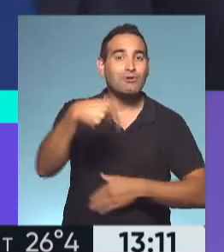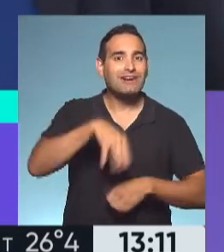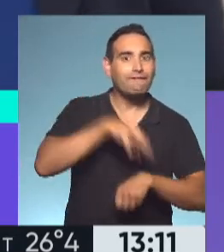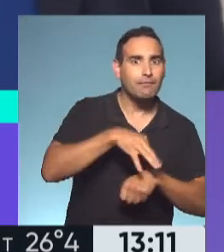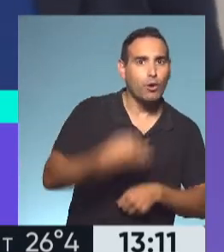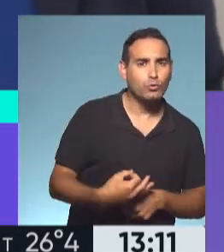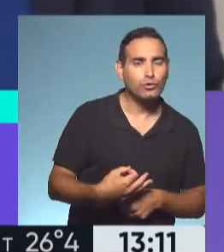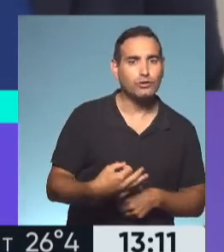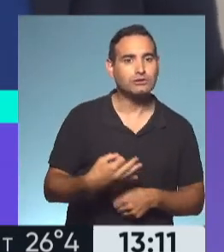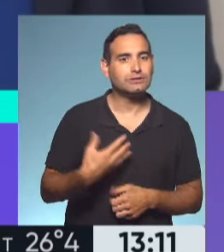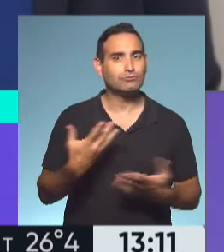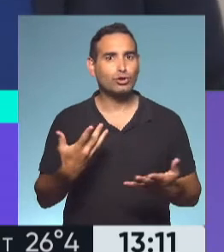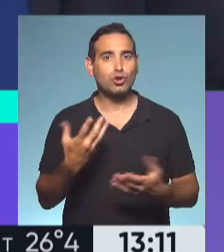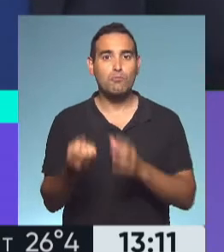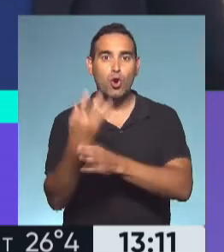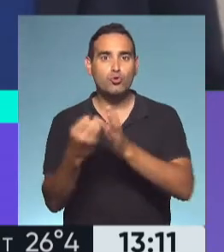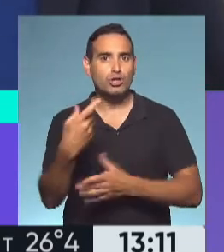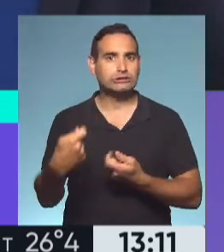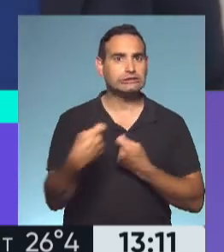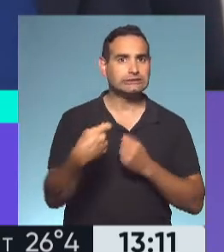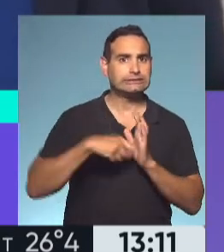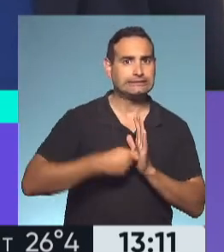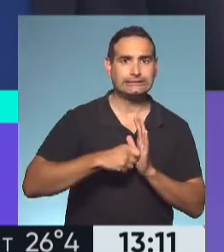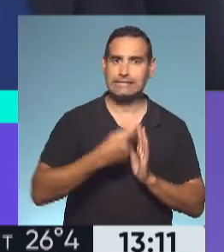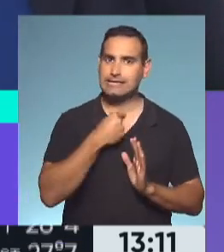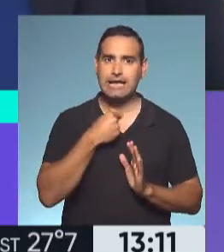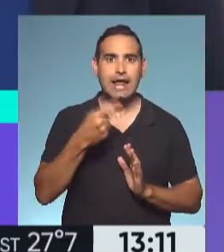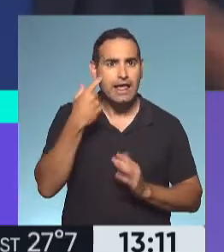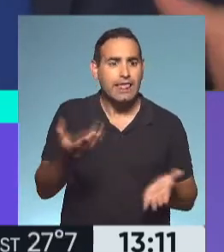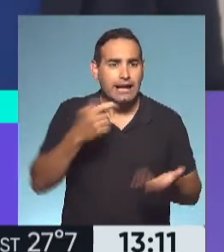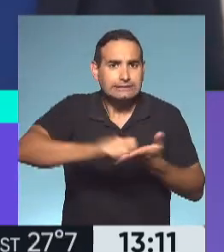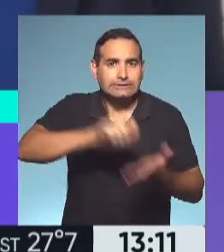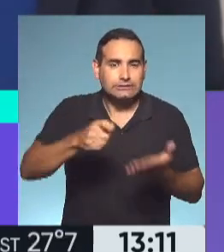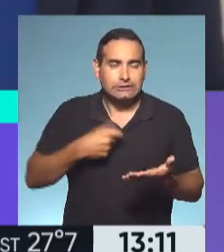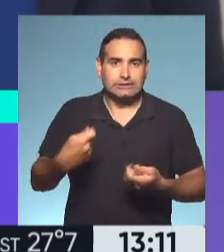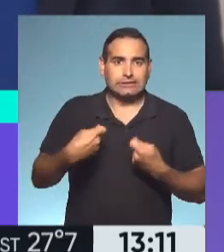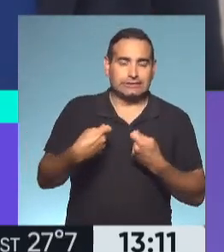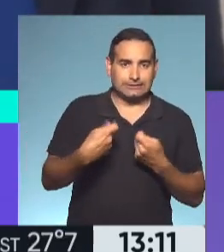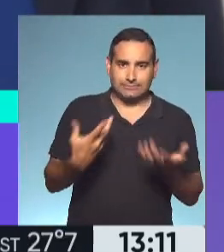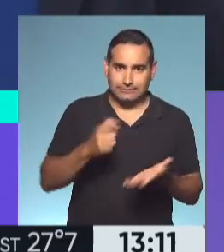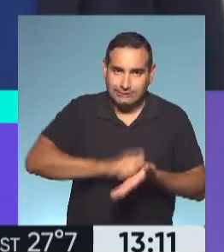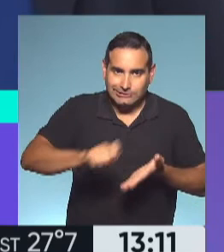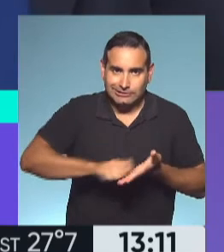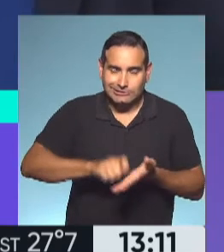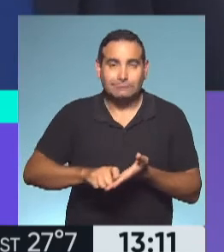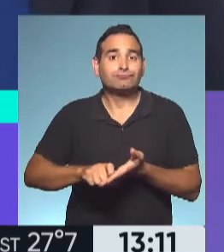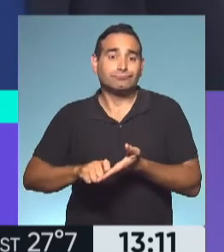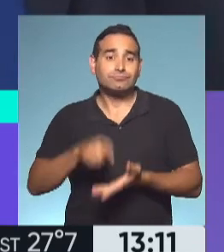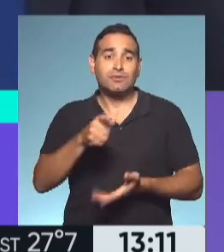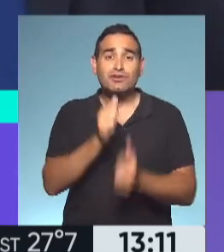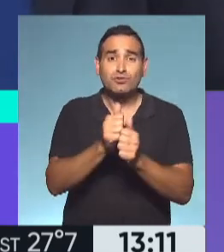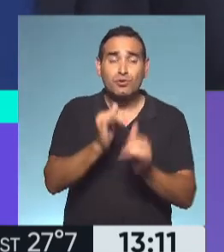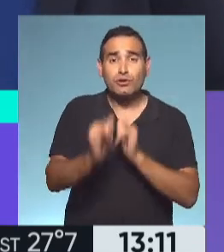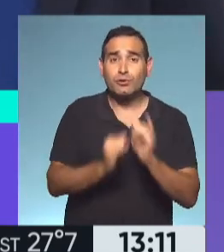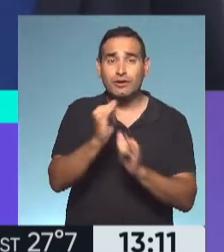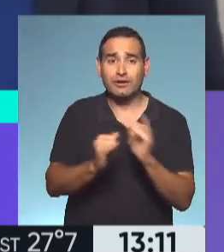partir de aquí empieza la presión de los productores para sacarle hasta la última idea de la cabeza. ¿Dónde se ve el universo Dolte? Bueno, en toda la locura